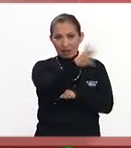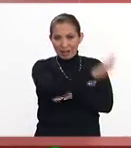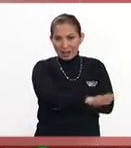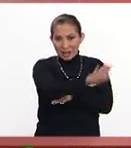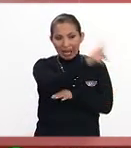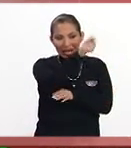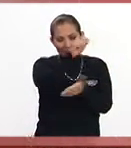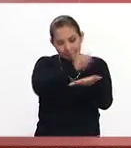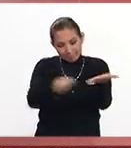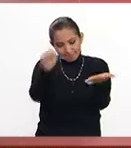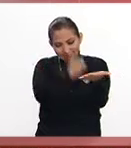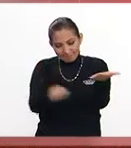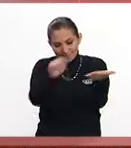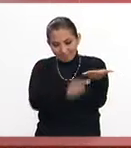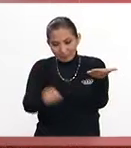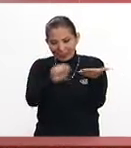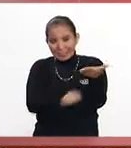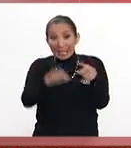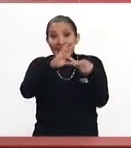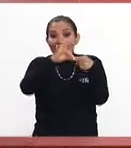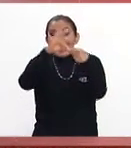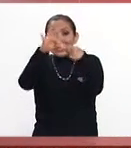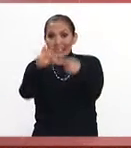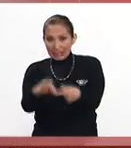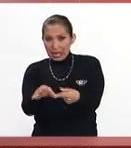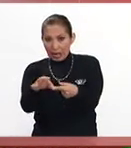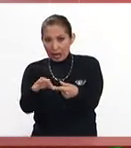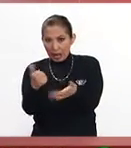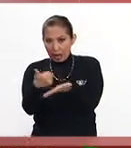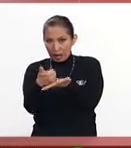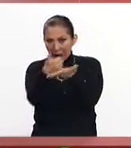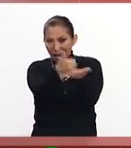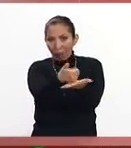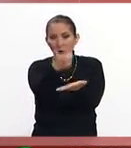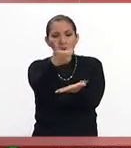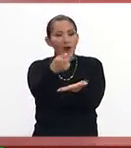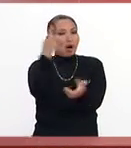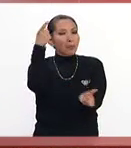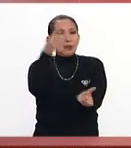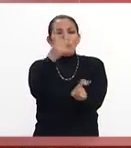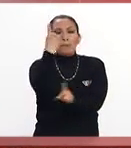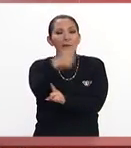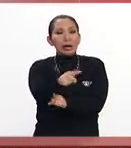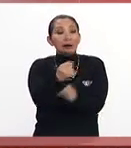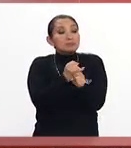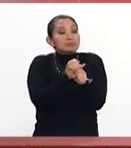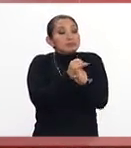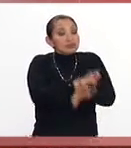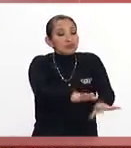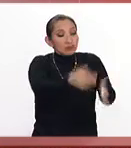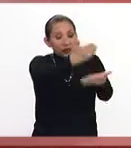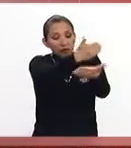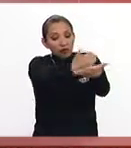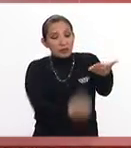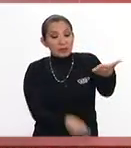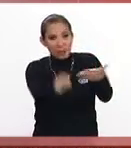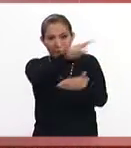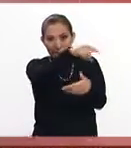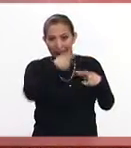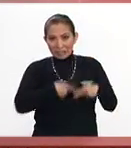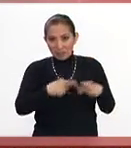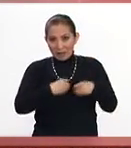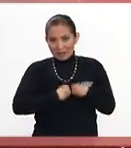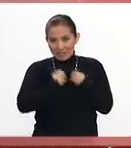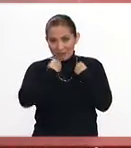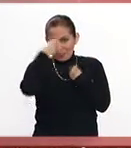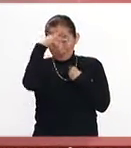manual, esta guía financiera, vamos a llamarle así, que tiene por objeto informar a los migrantes, a